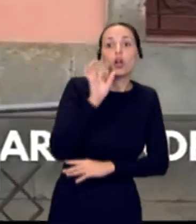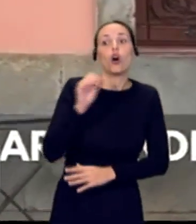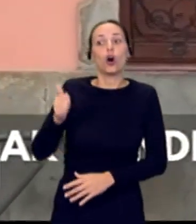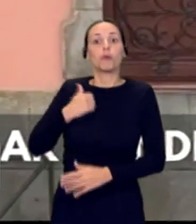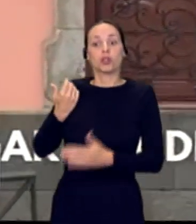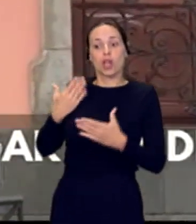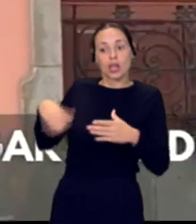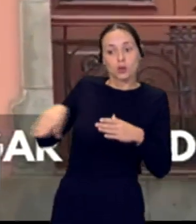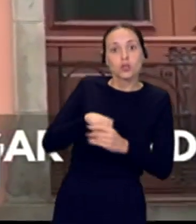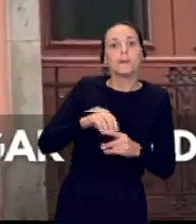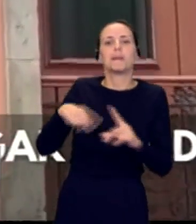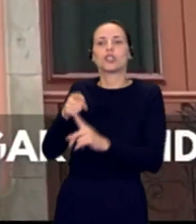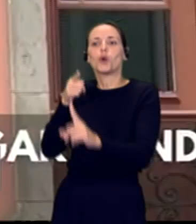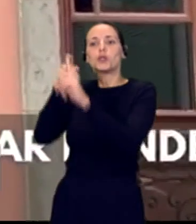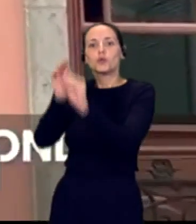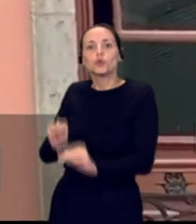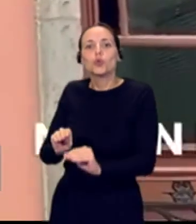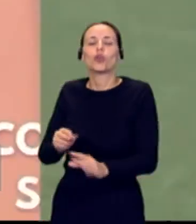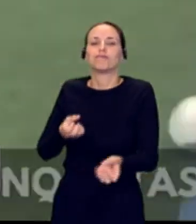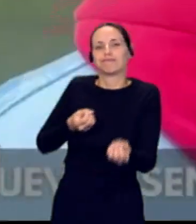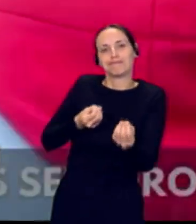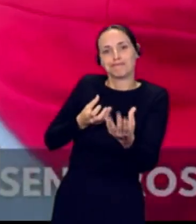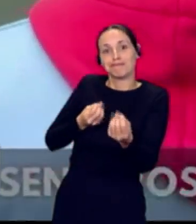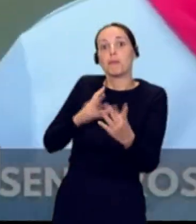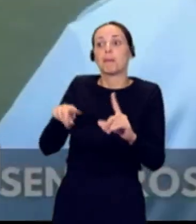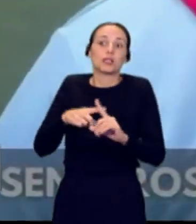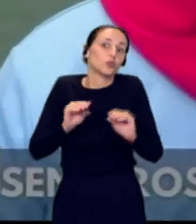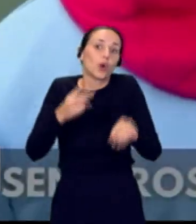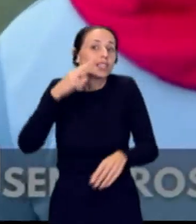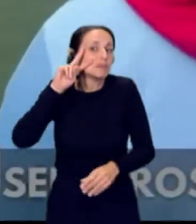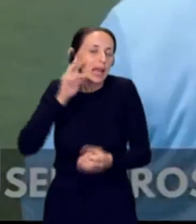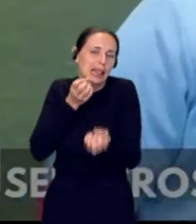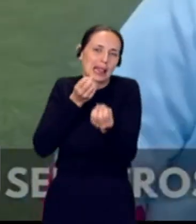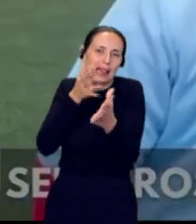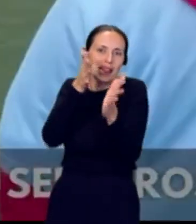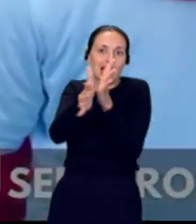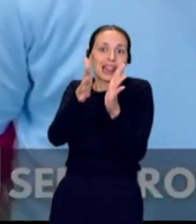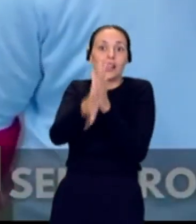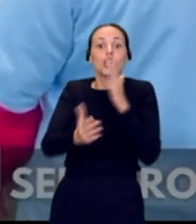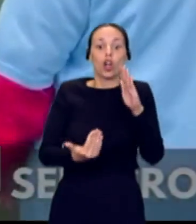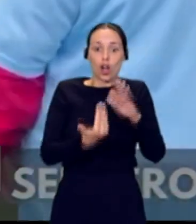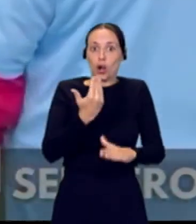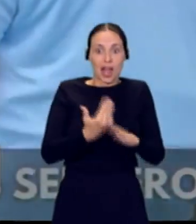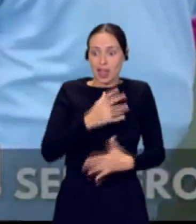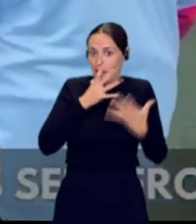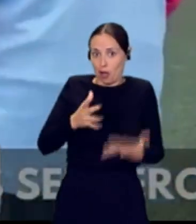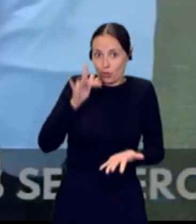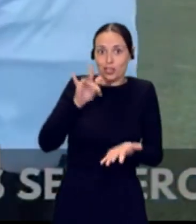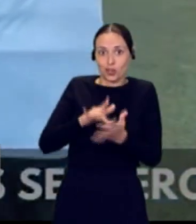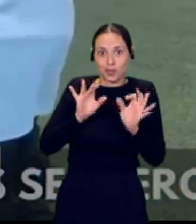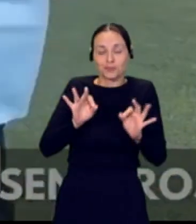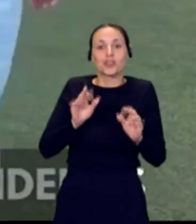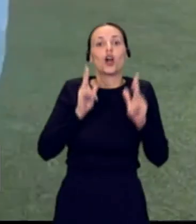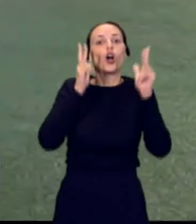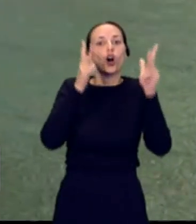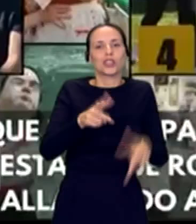sus objetivos. Tratan de acercarnos a su realidad. Unas jornadas que tienen lugar a esta hora de la mañana en el